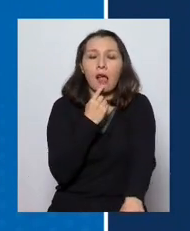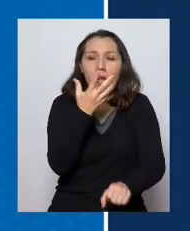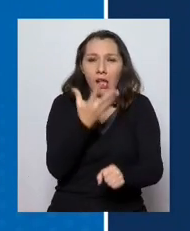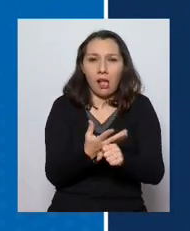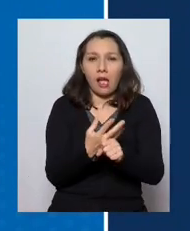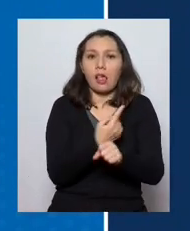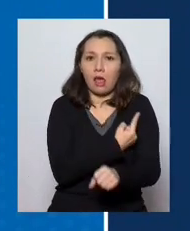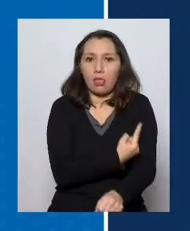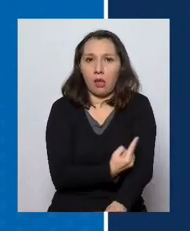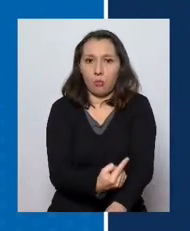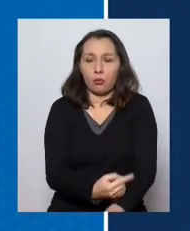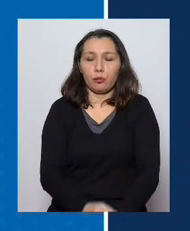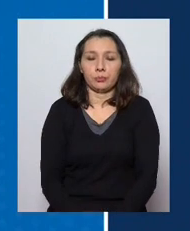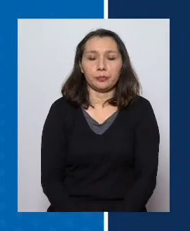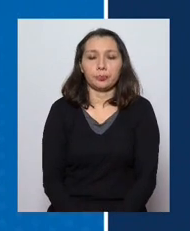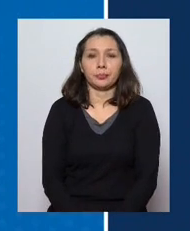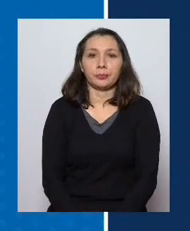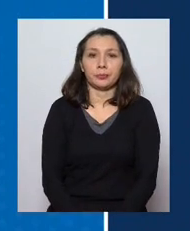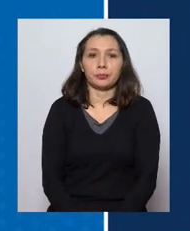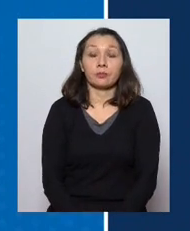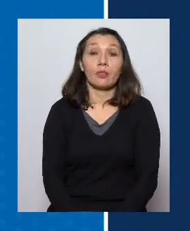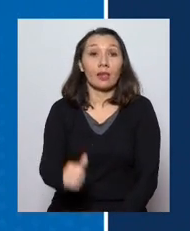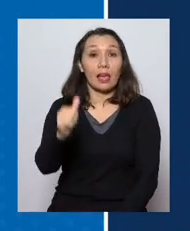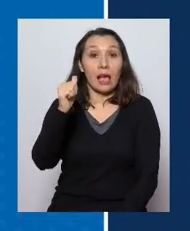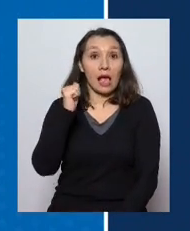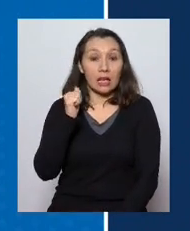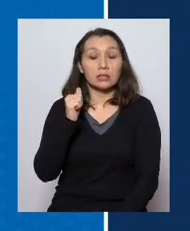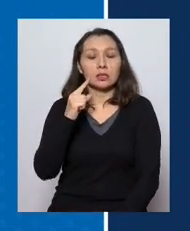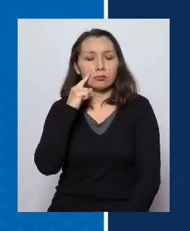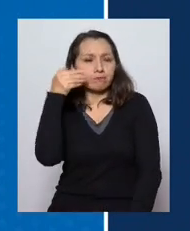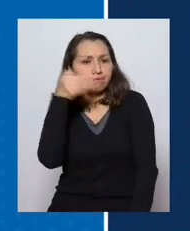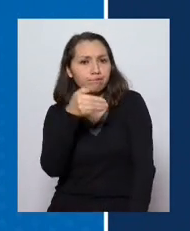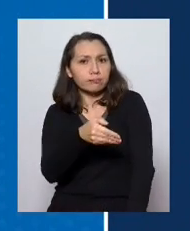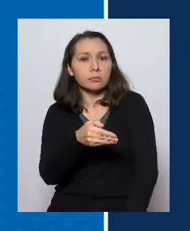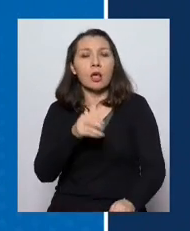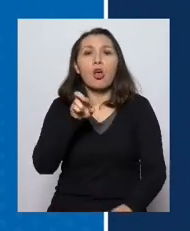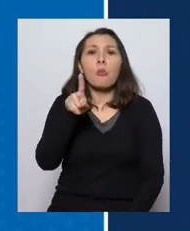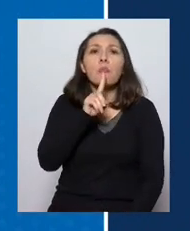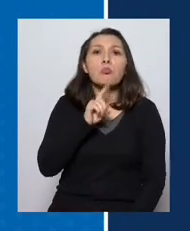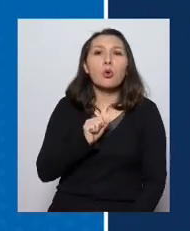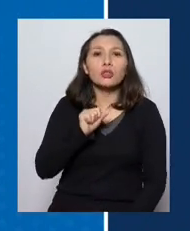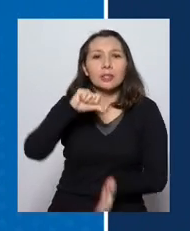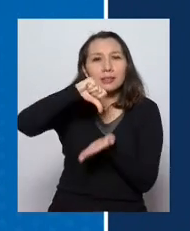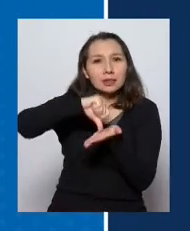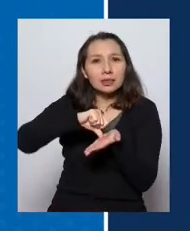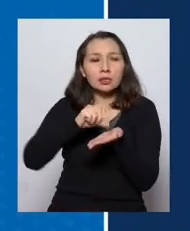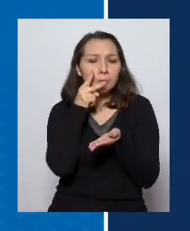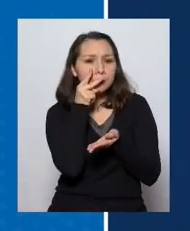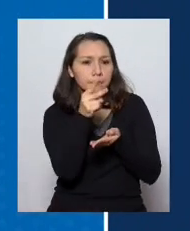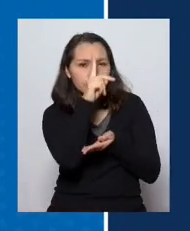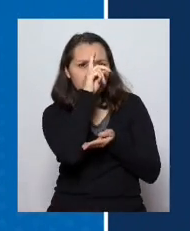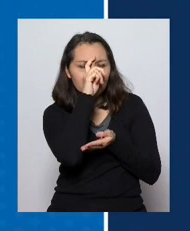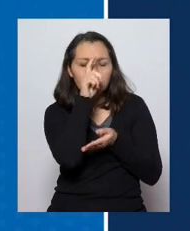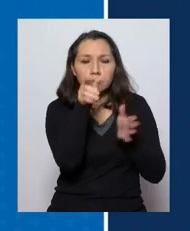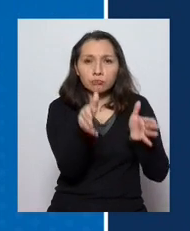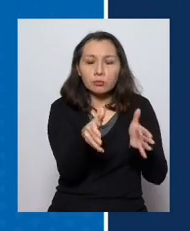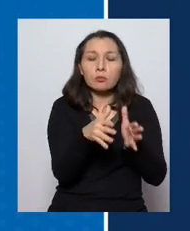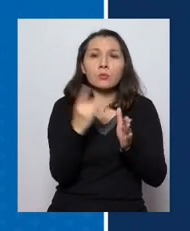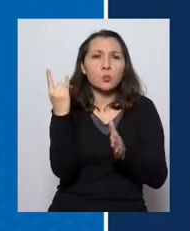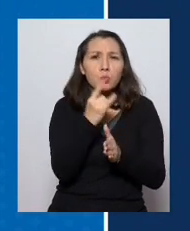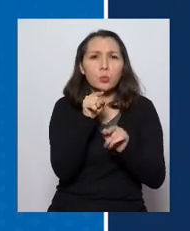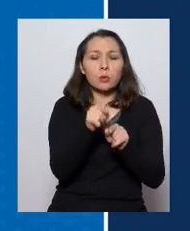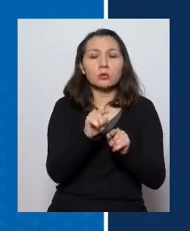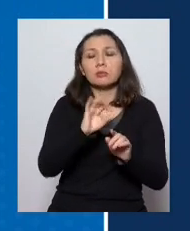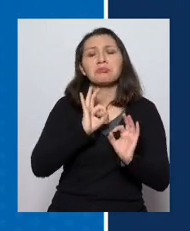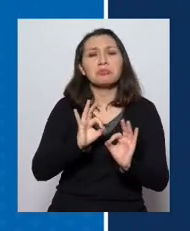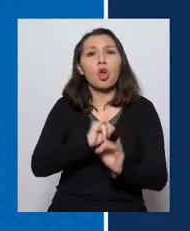una de las regiones del país. Ayer he recorrido la posta central, en donde normalmente se encuentran